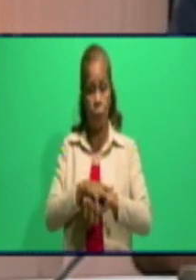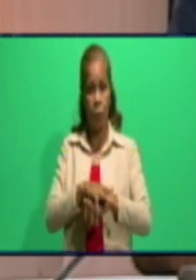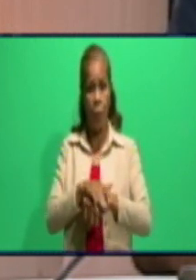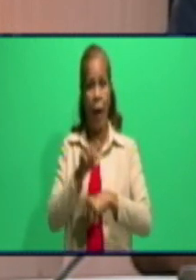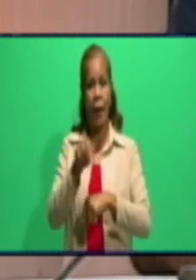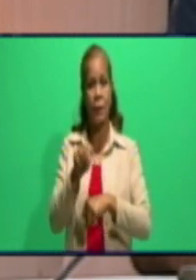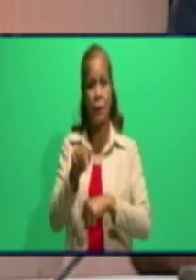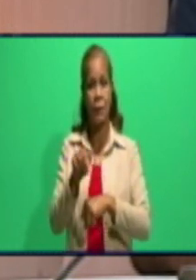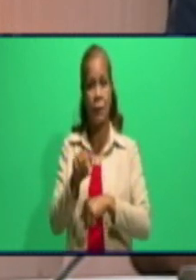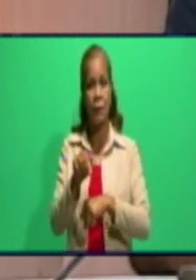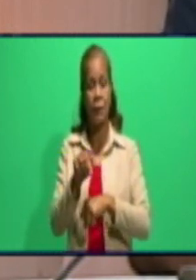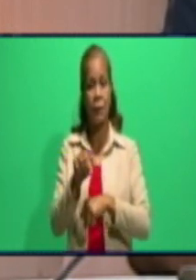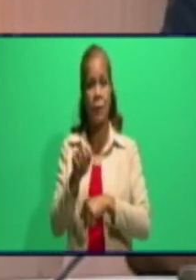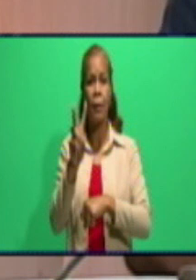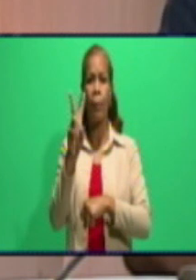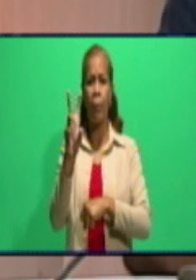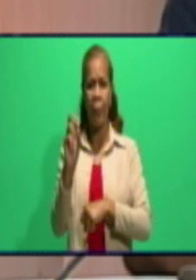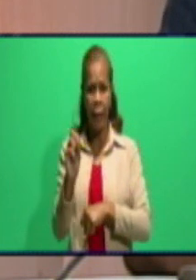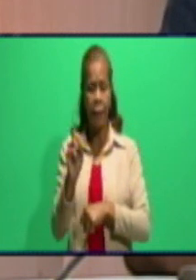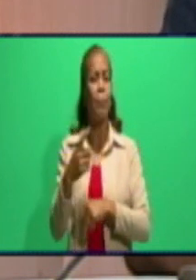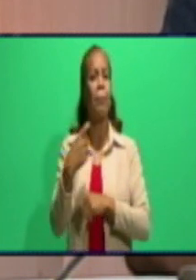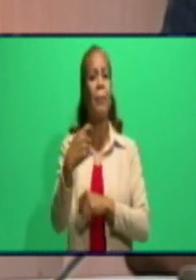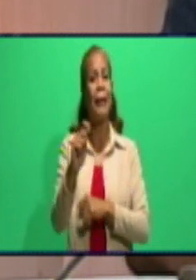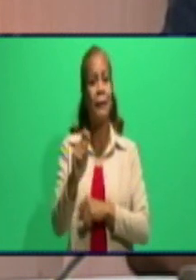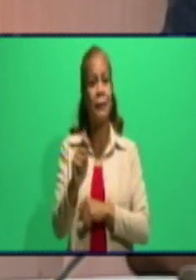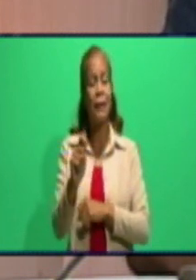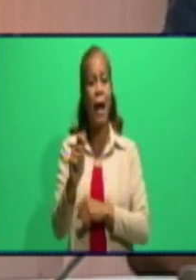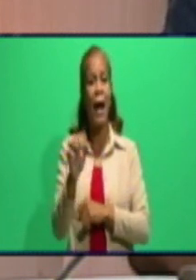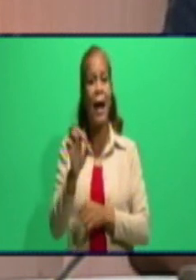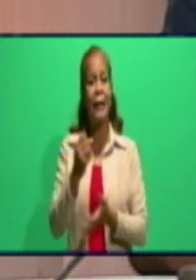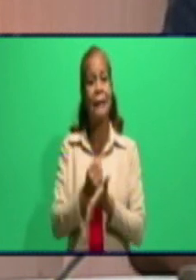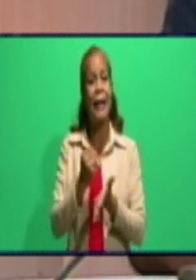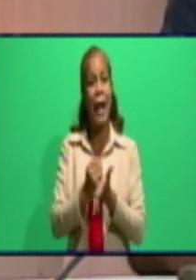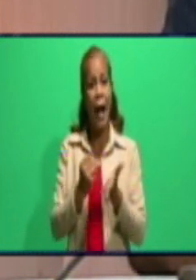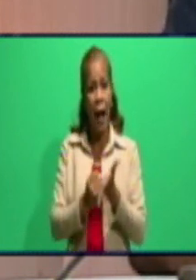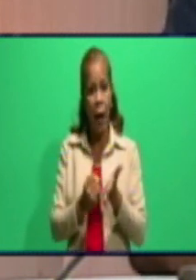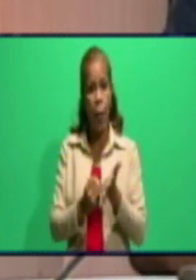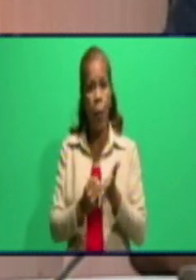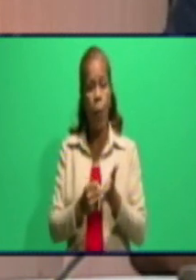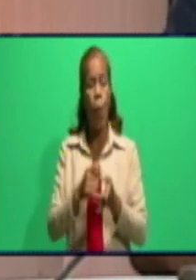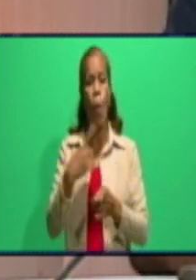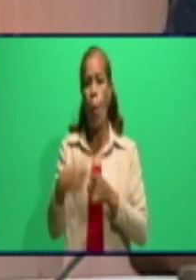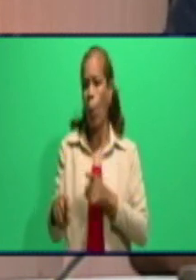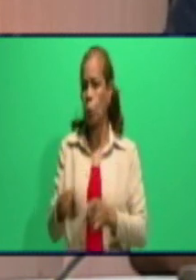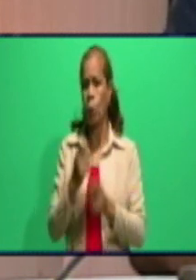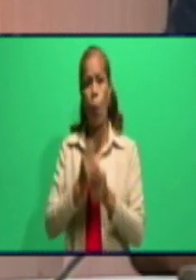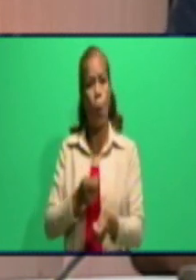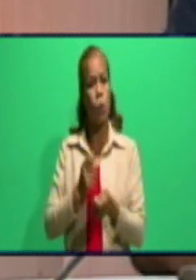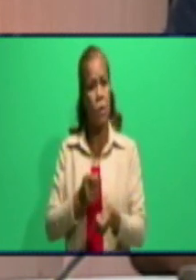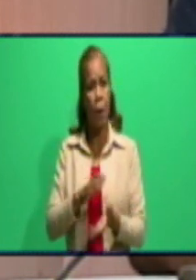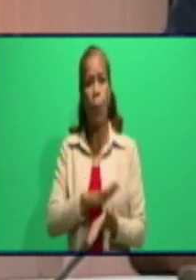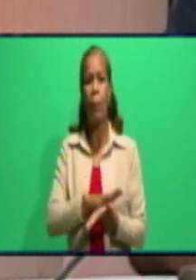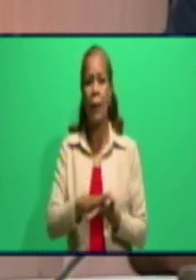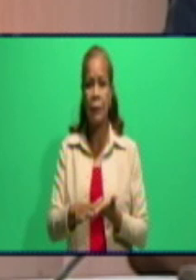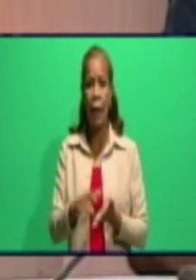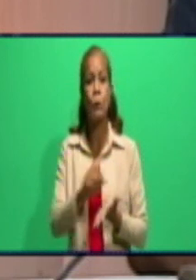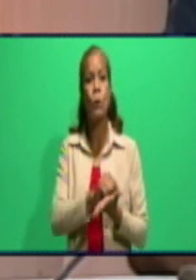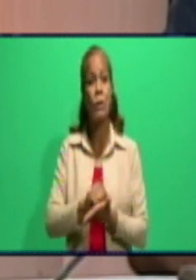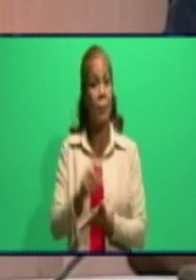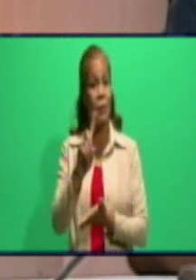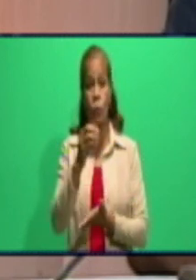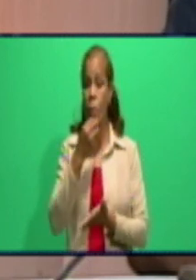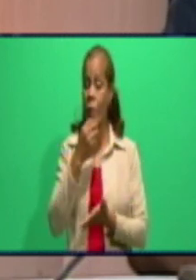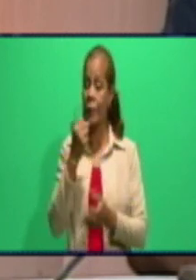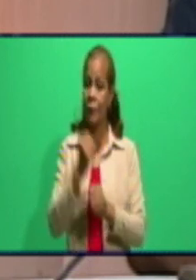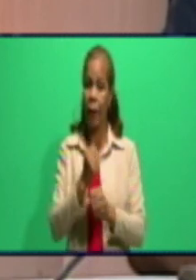detectaron ahí venta ilegal de ajo, venta de cebollín de manera ilegal, cochero prestando servicio ilegal, venta de carne